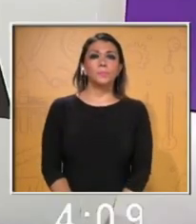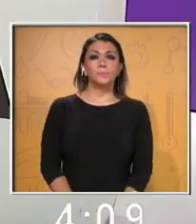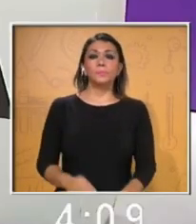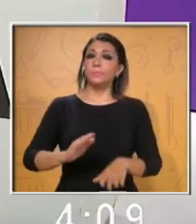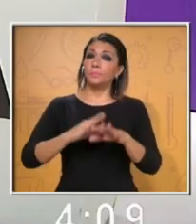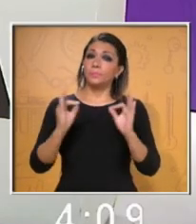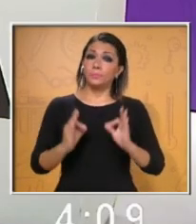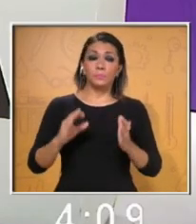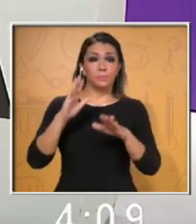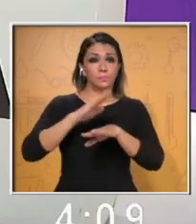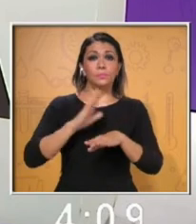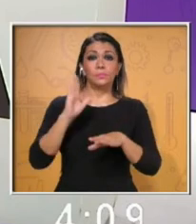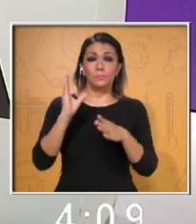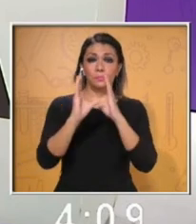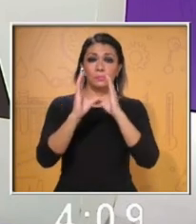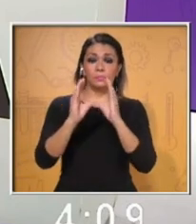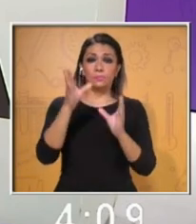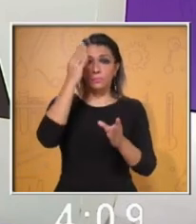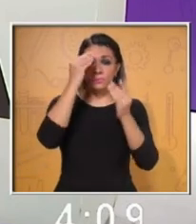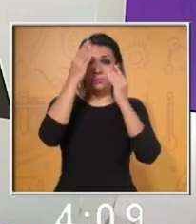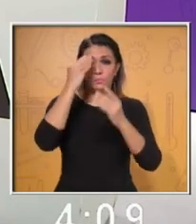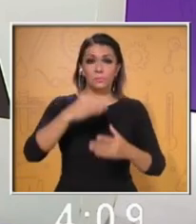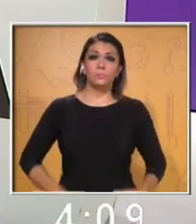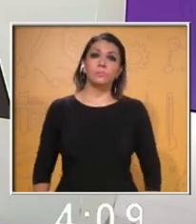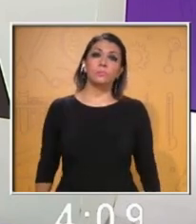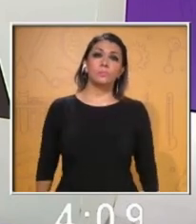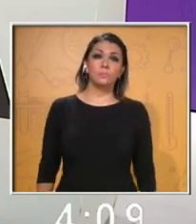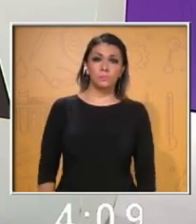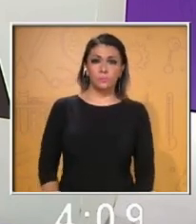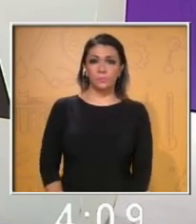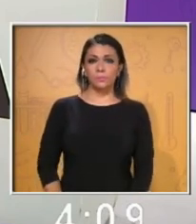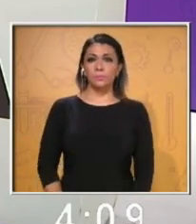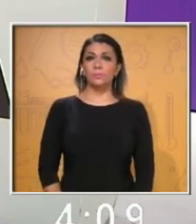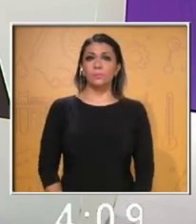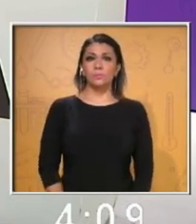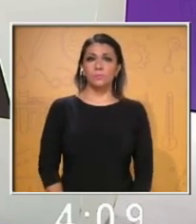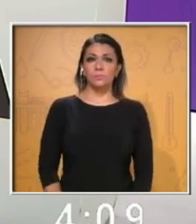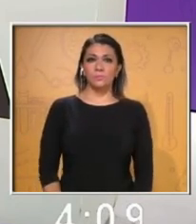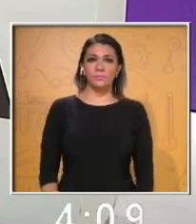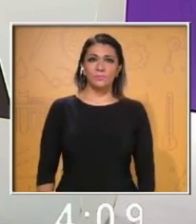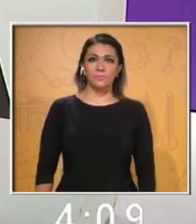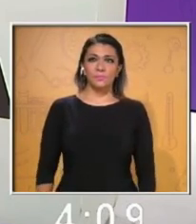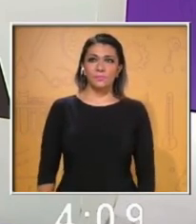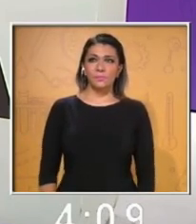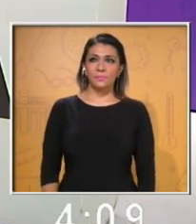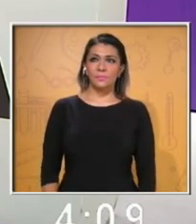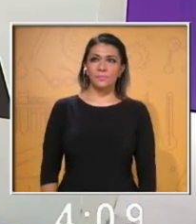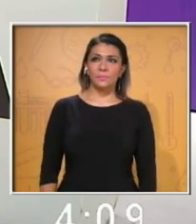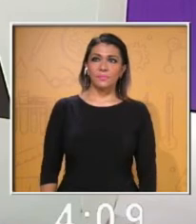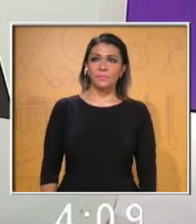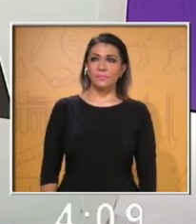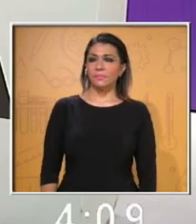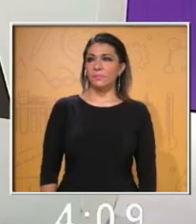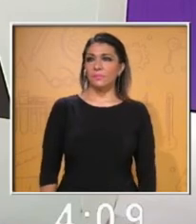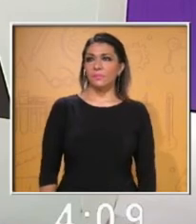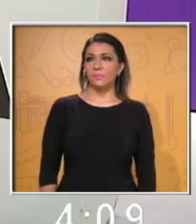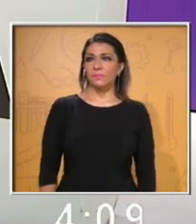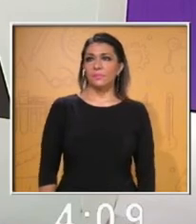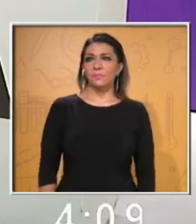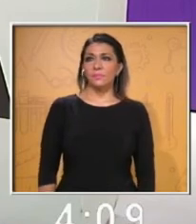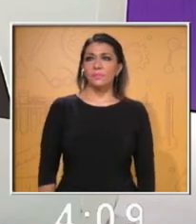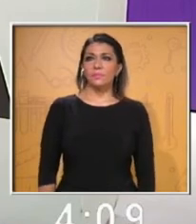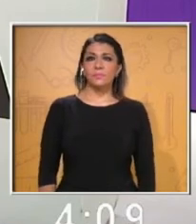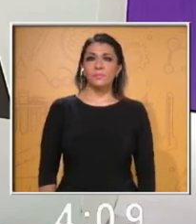Los artículos que puedes ver en la